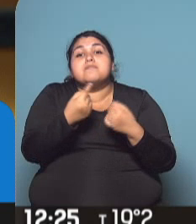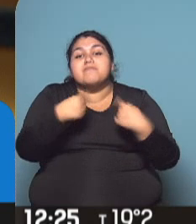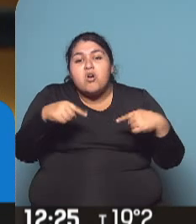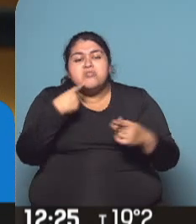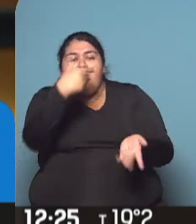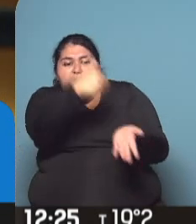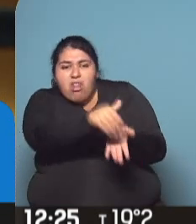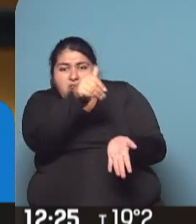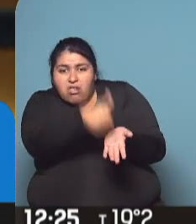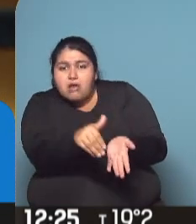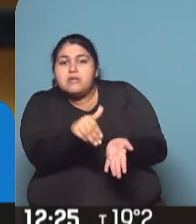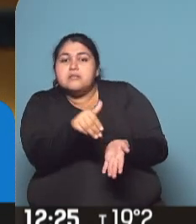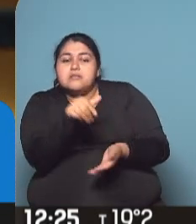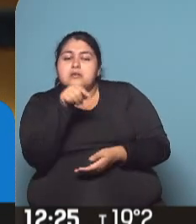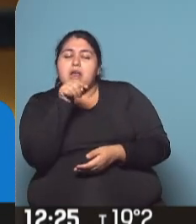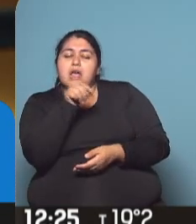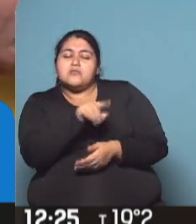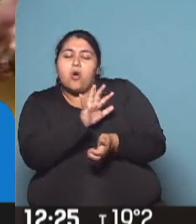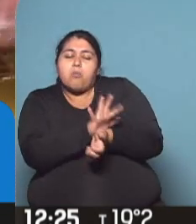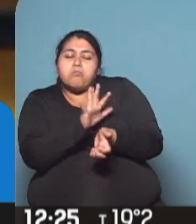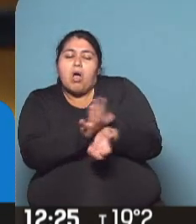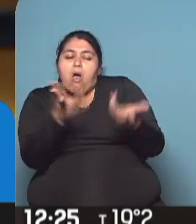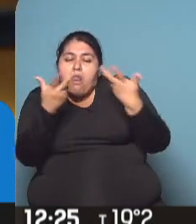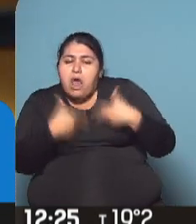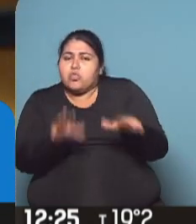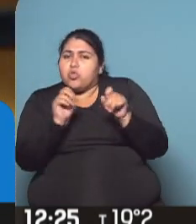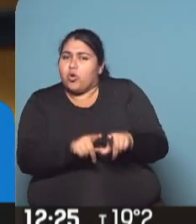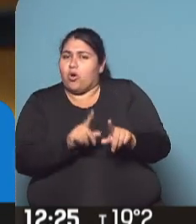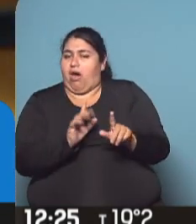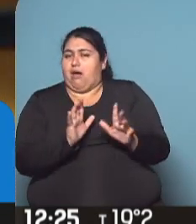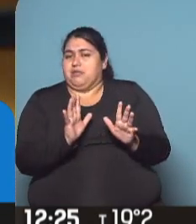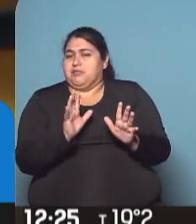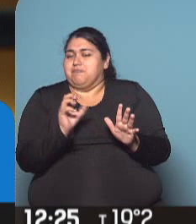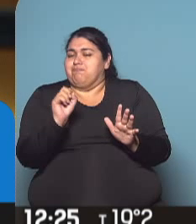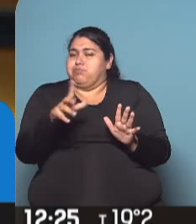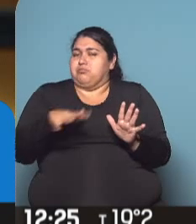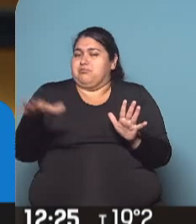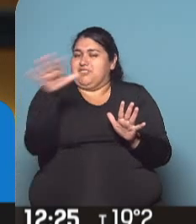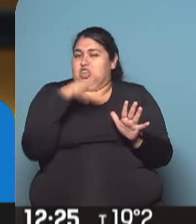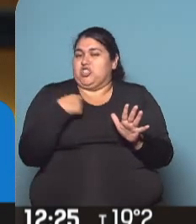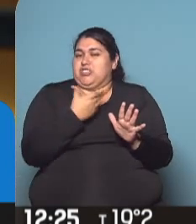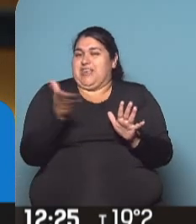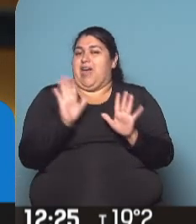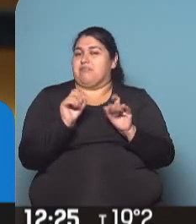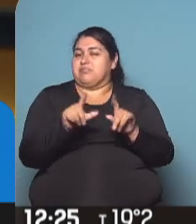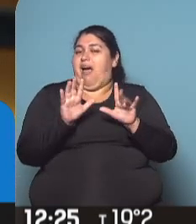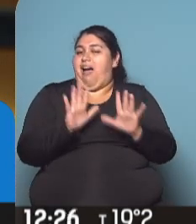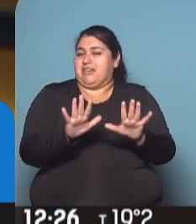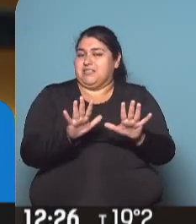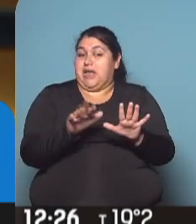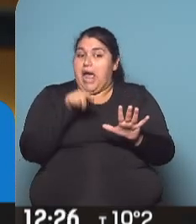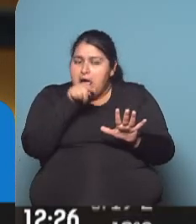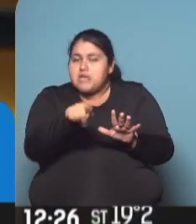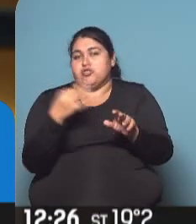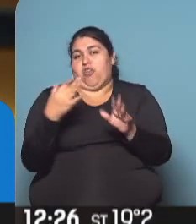discriminarlo, no está tan naturalizado en la sociedad como una forma de hoy se tratan así. Y eso es lo que hay